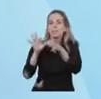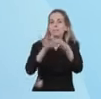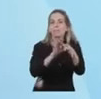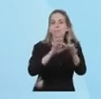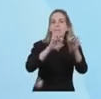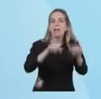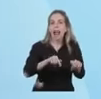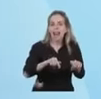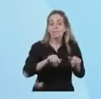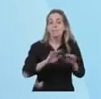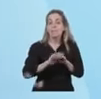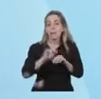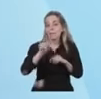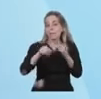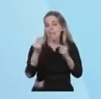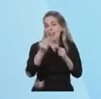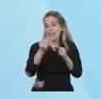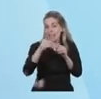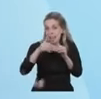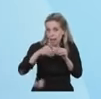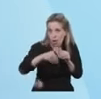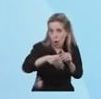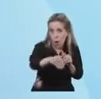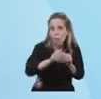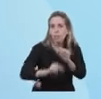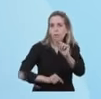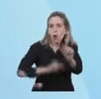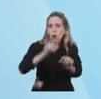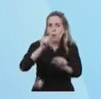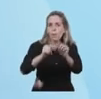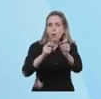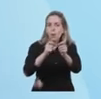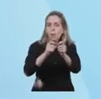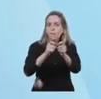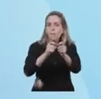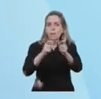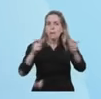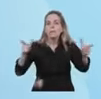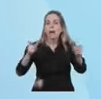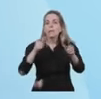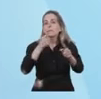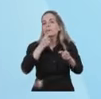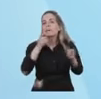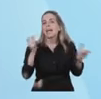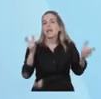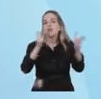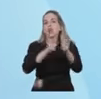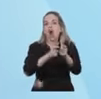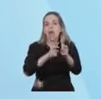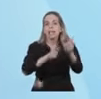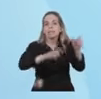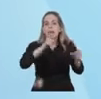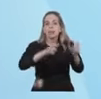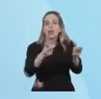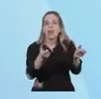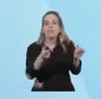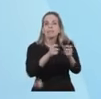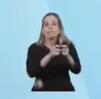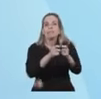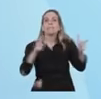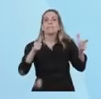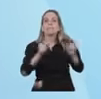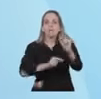partir de mañana ampliaremos poco a poco la cantidad de personas que puedan reunirse. Esta situación nos permite